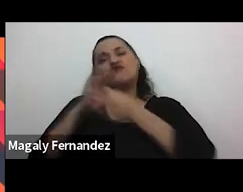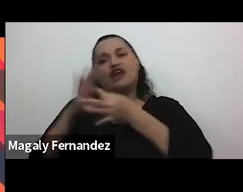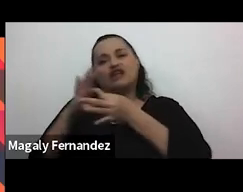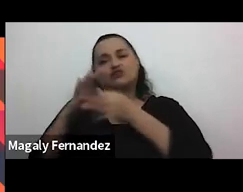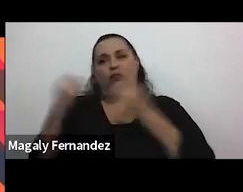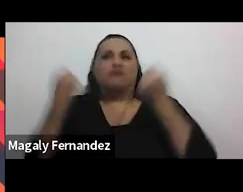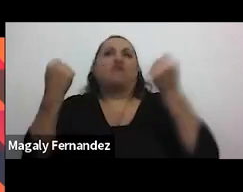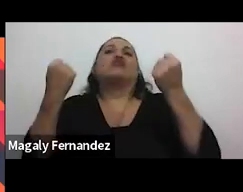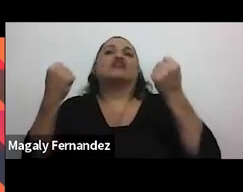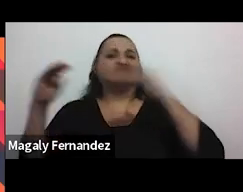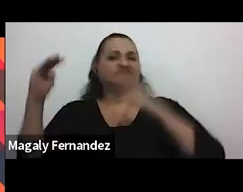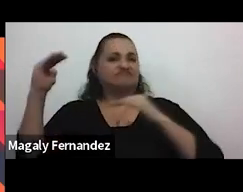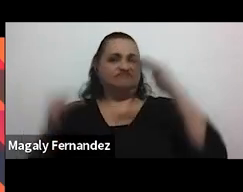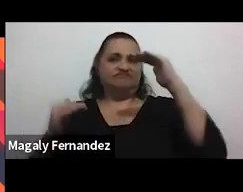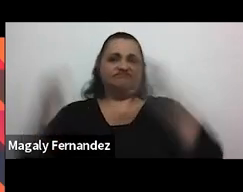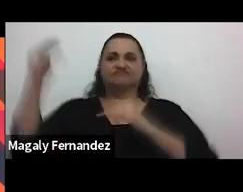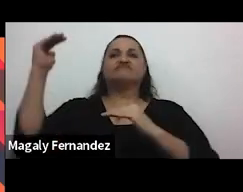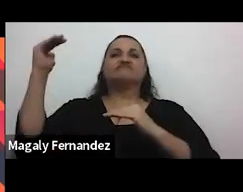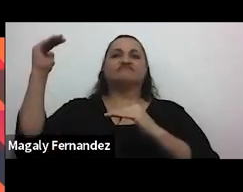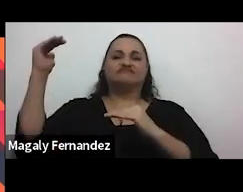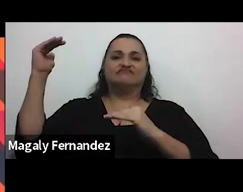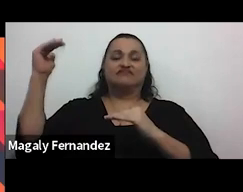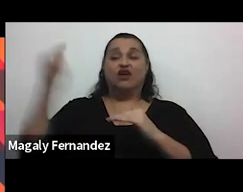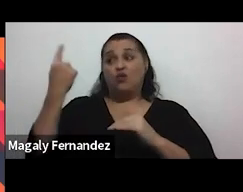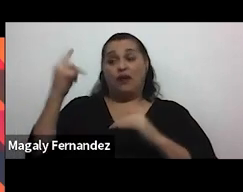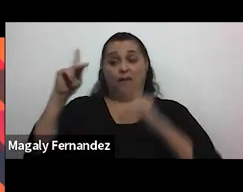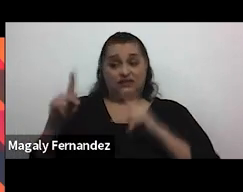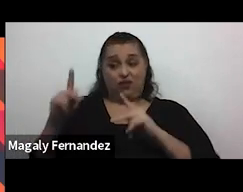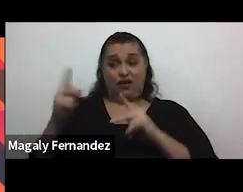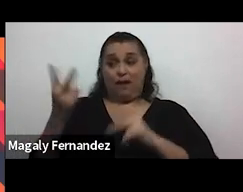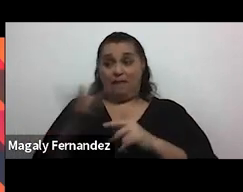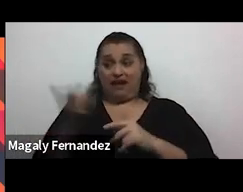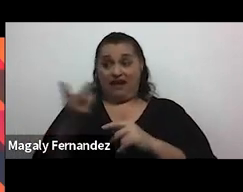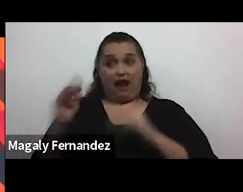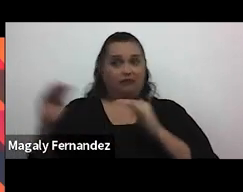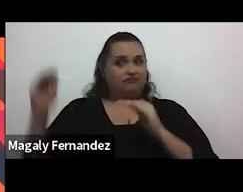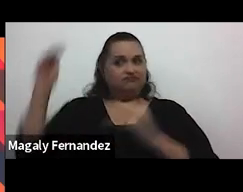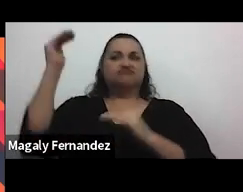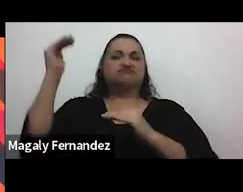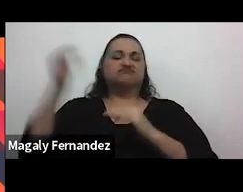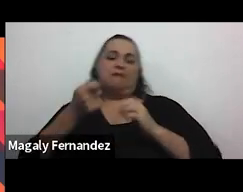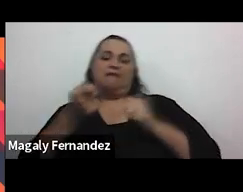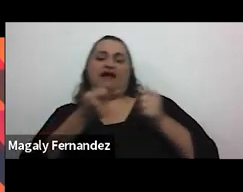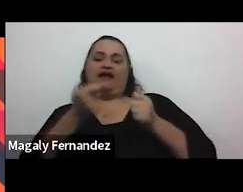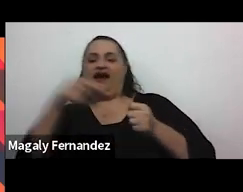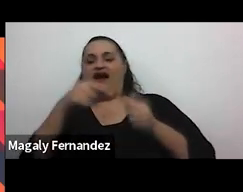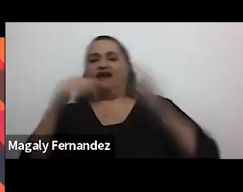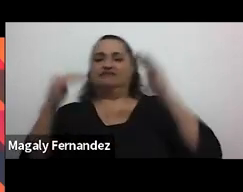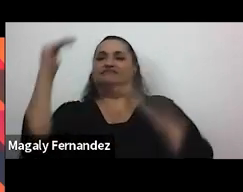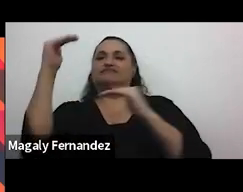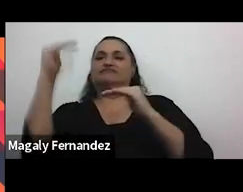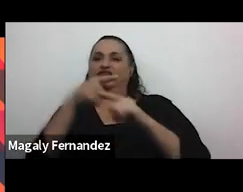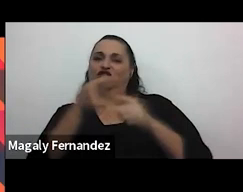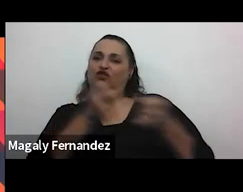poder en cuanto que hay alguna de las dos personas de la pareja que ya está ejerciendo un dominio